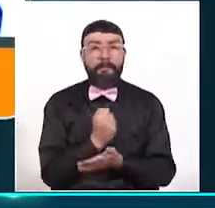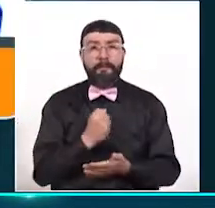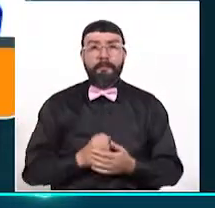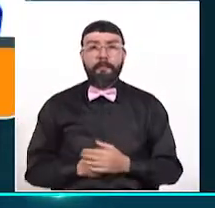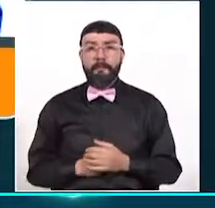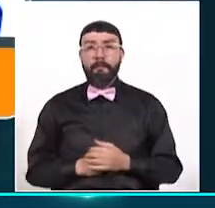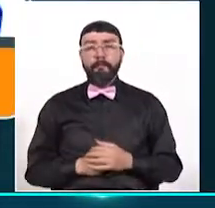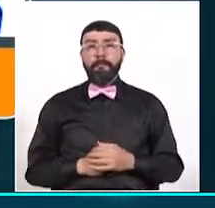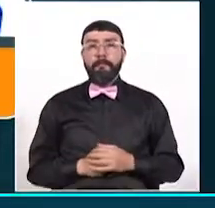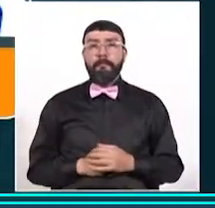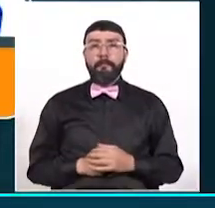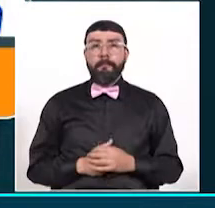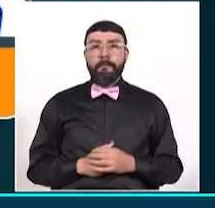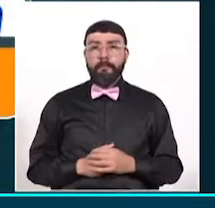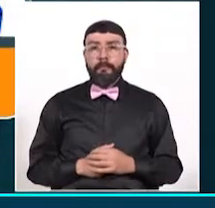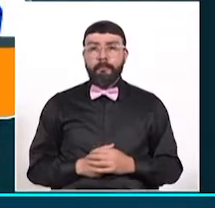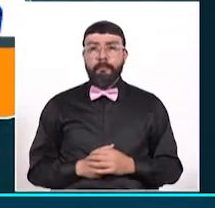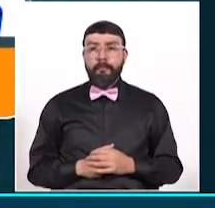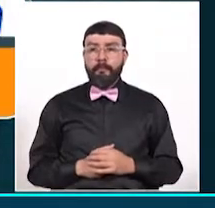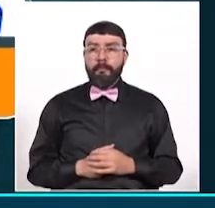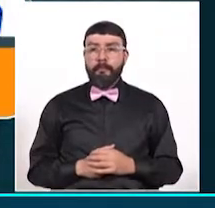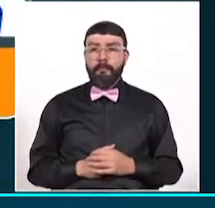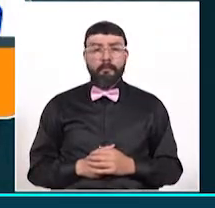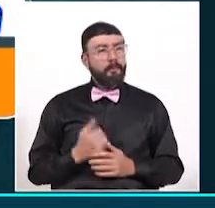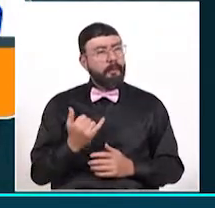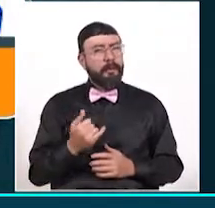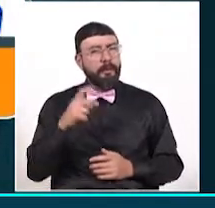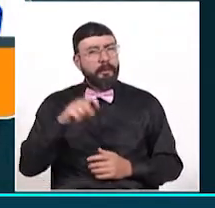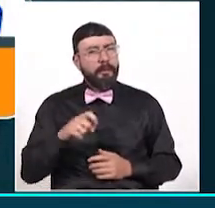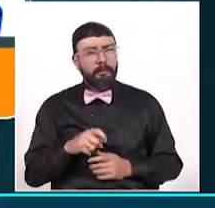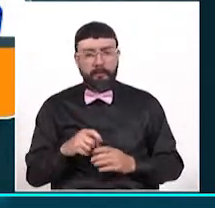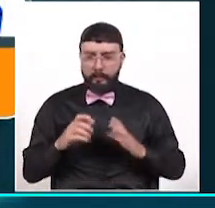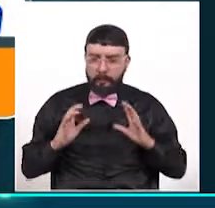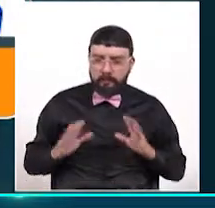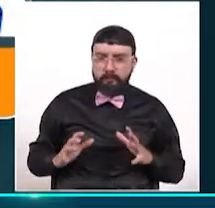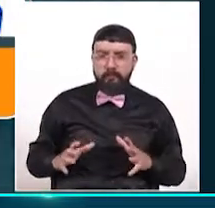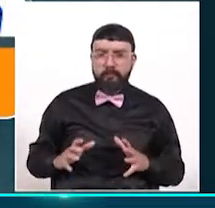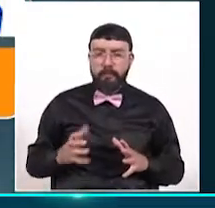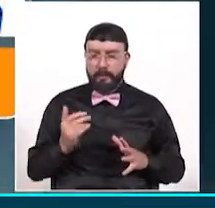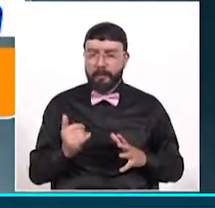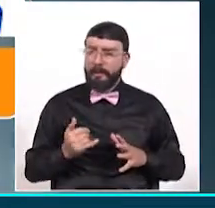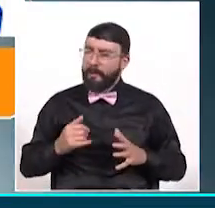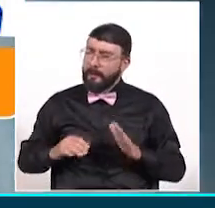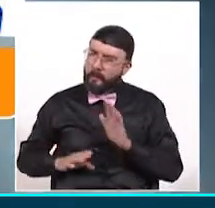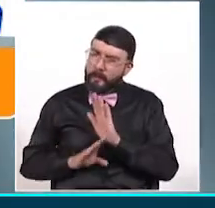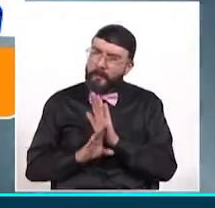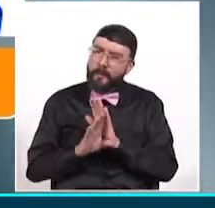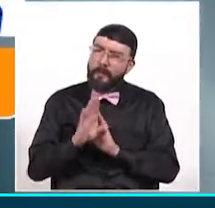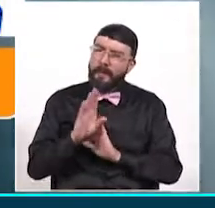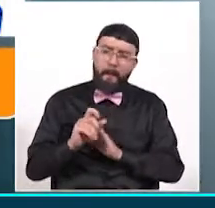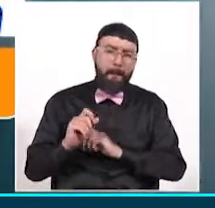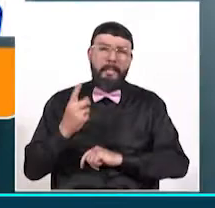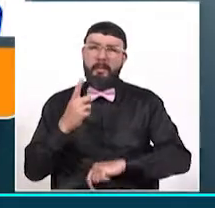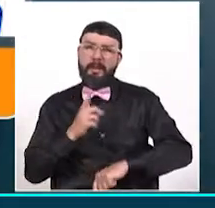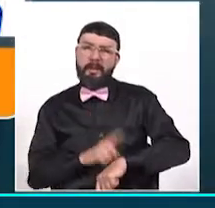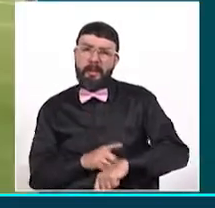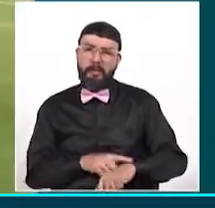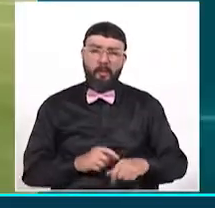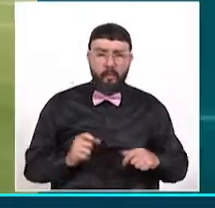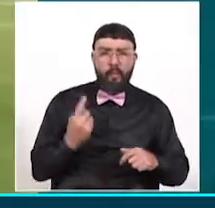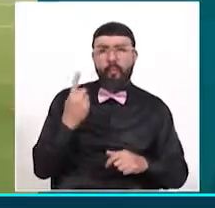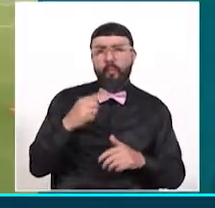es que no se nos haga falta y no debemos mantener más el impulso quizás de los primeros tiempos de